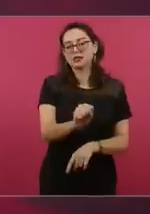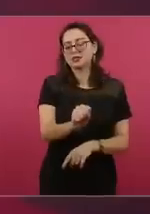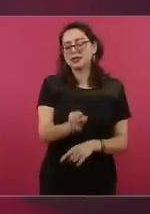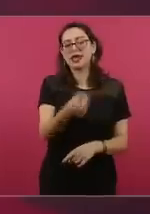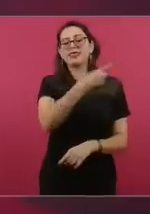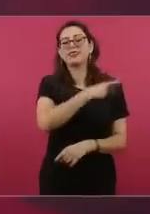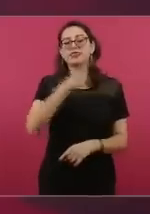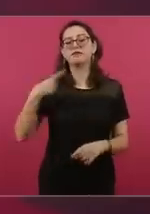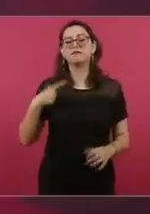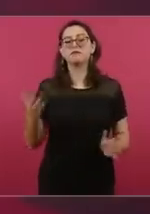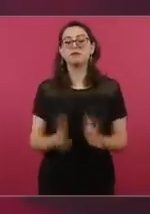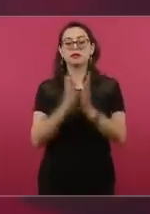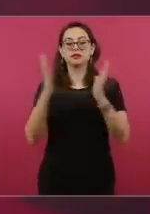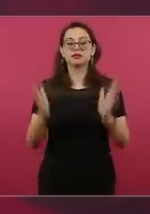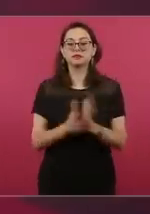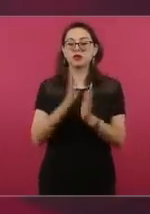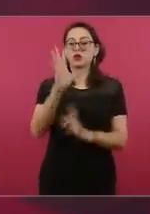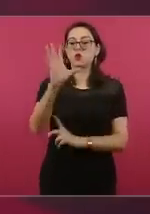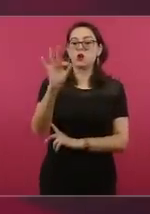es del 40 por ciento.